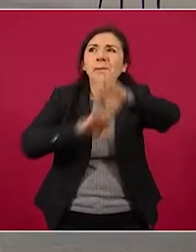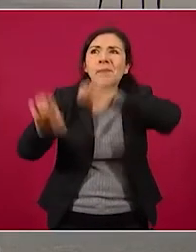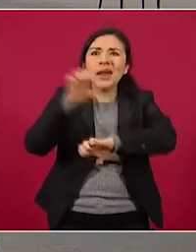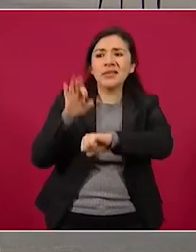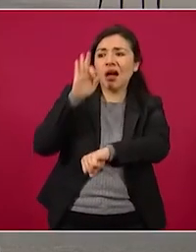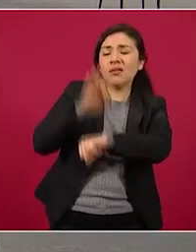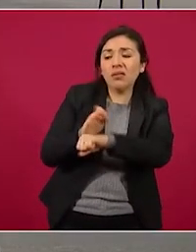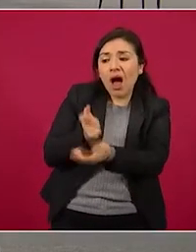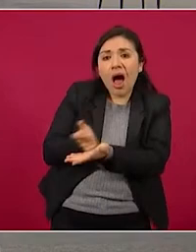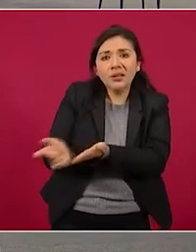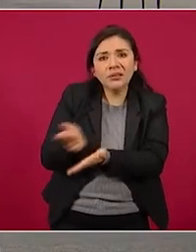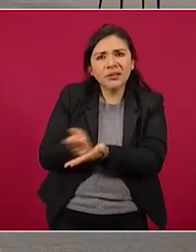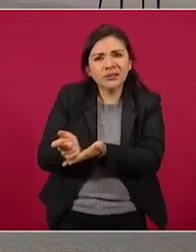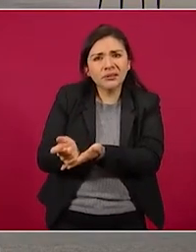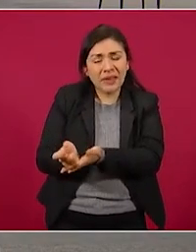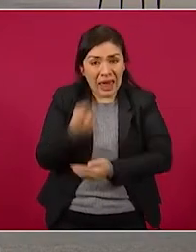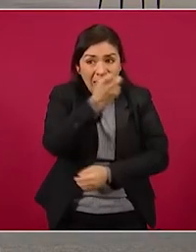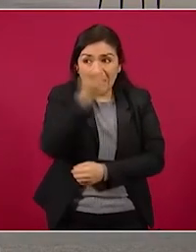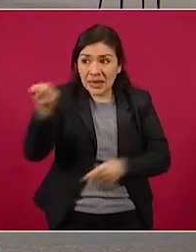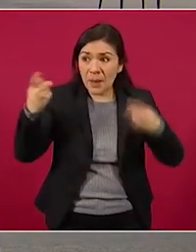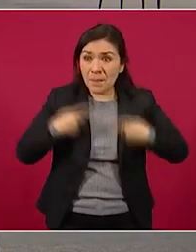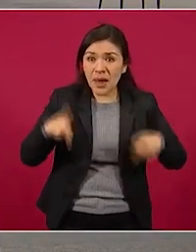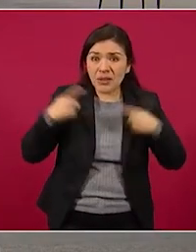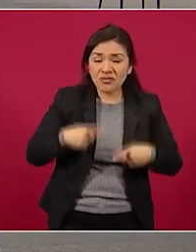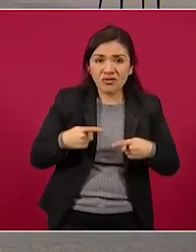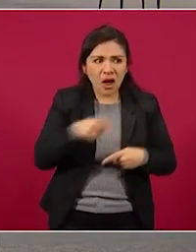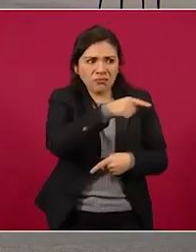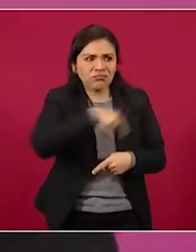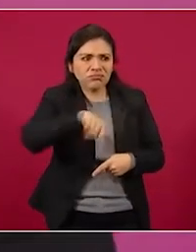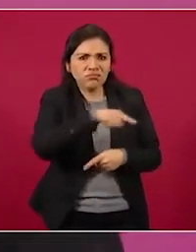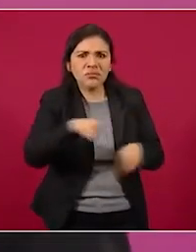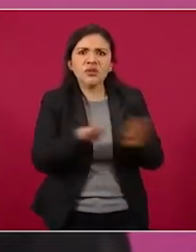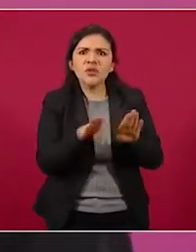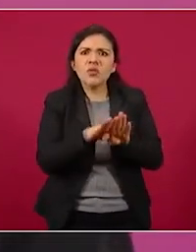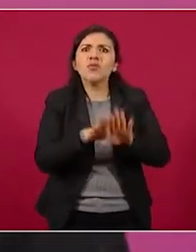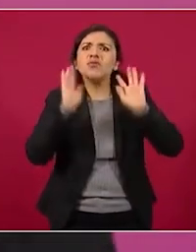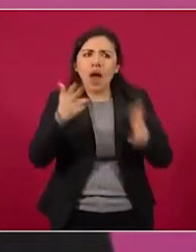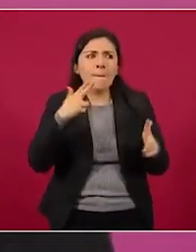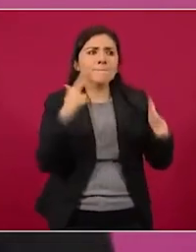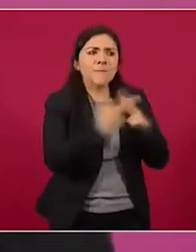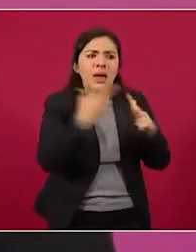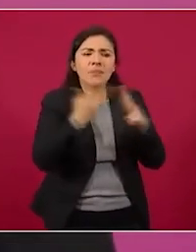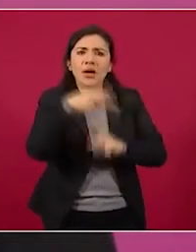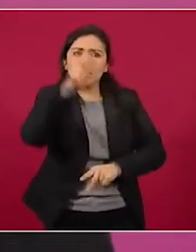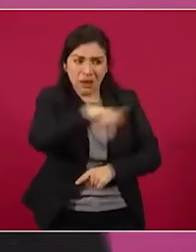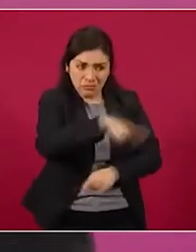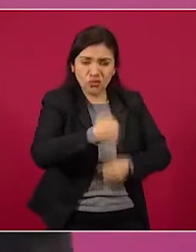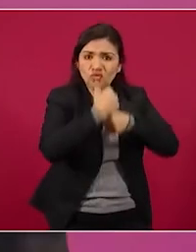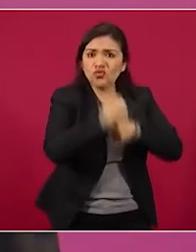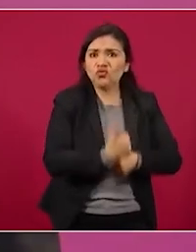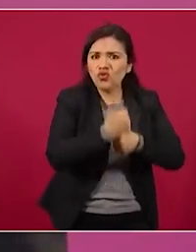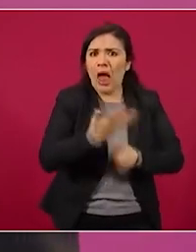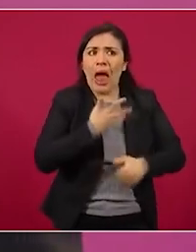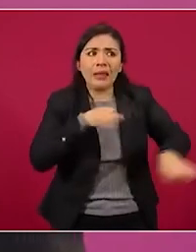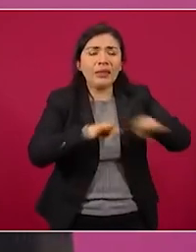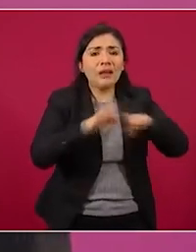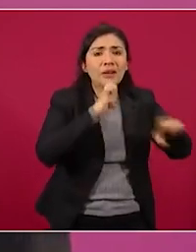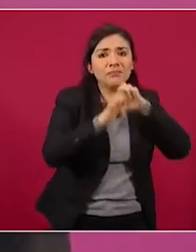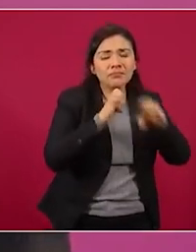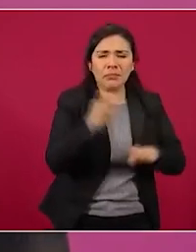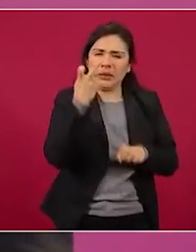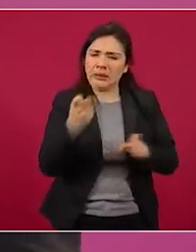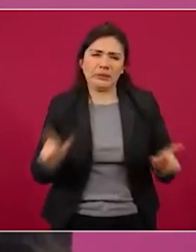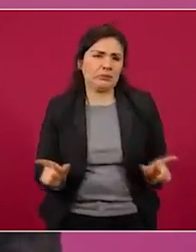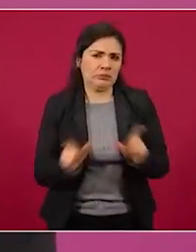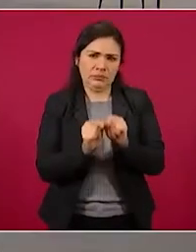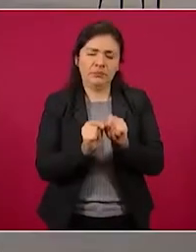con esos reporteros precarizados que han sido asesinados. Hasta aquí la cita